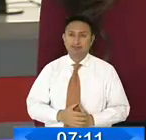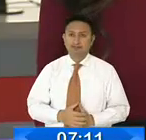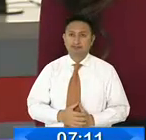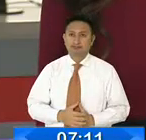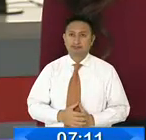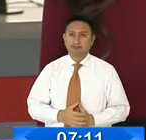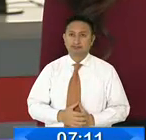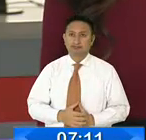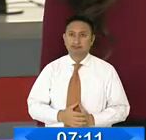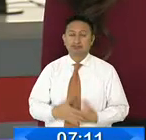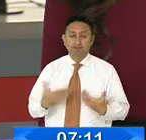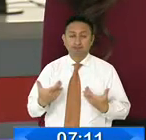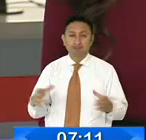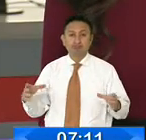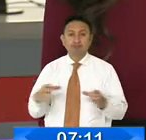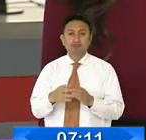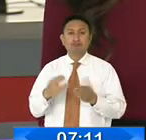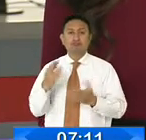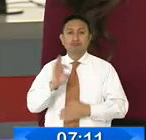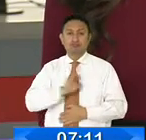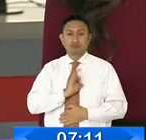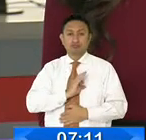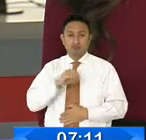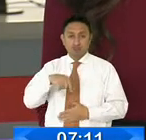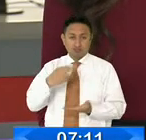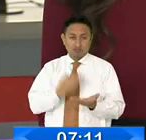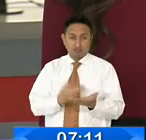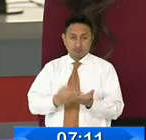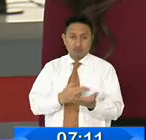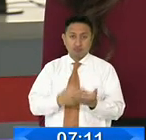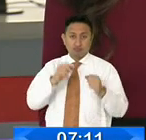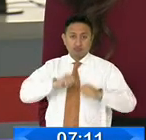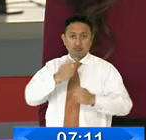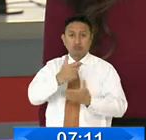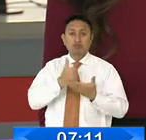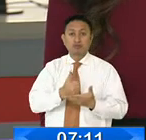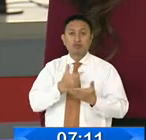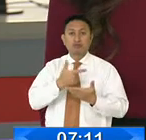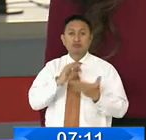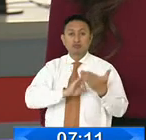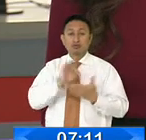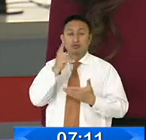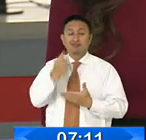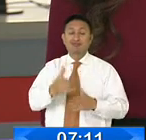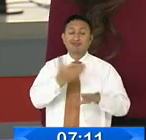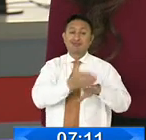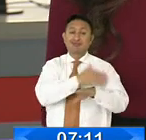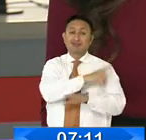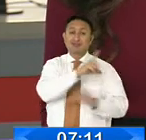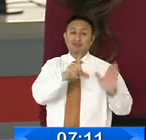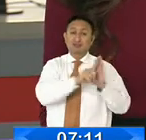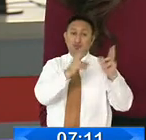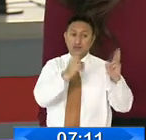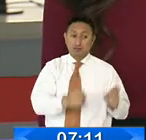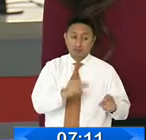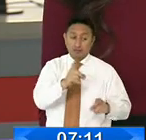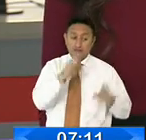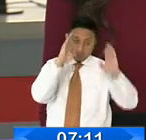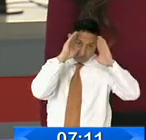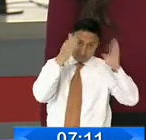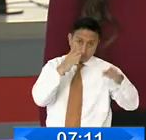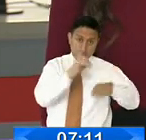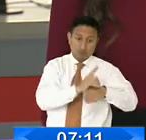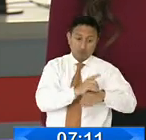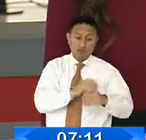Y se conformó la mesa técnica para viabilizar el cumplimiento de los beneficios aprobados en la ley humanitaria para los trabajadores de la salud. Hasta el